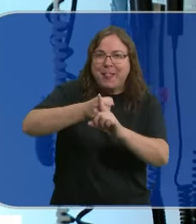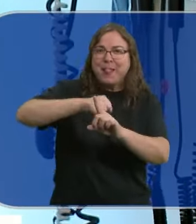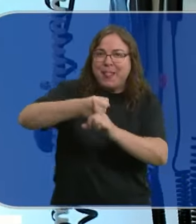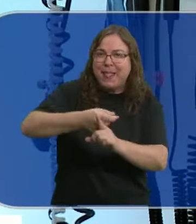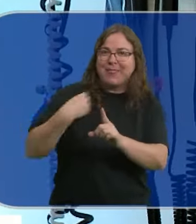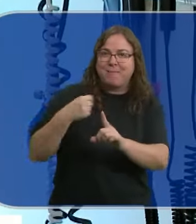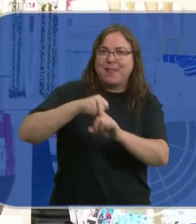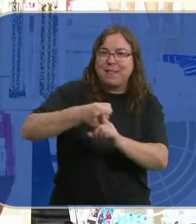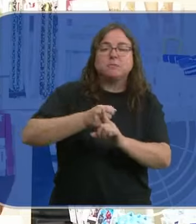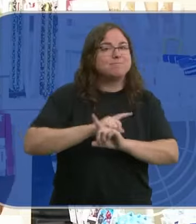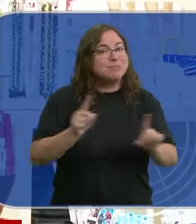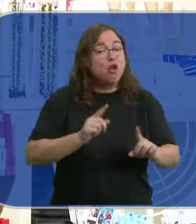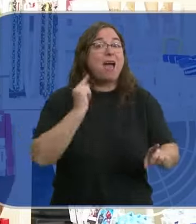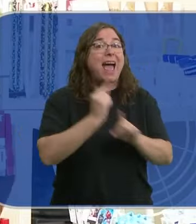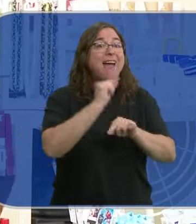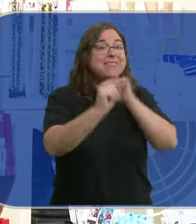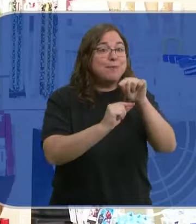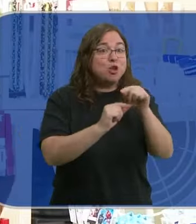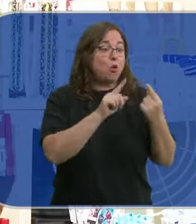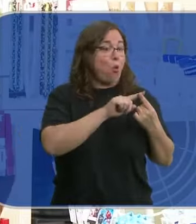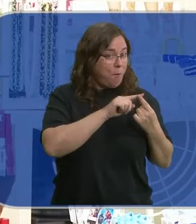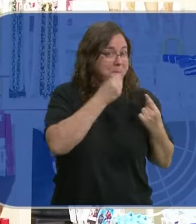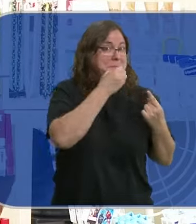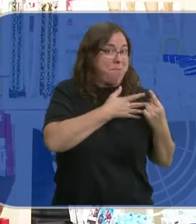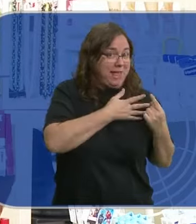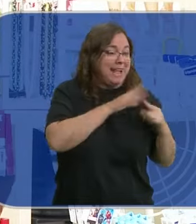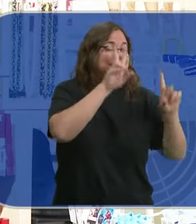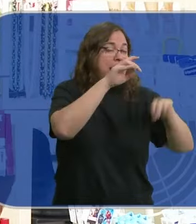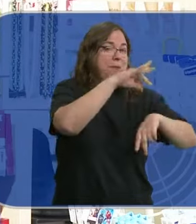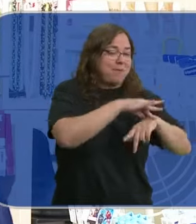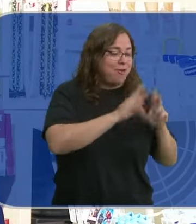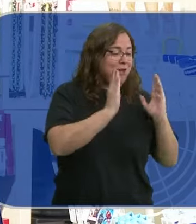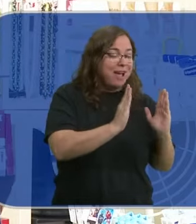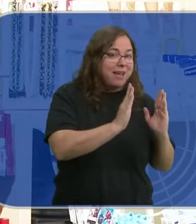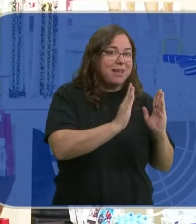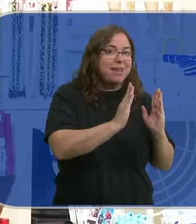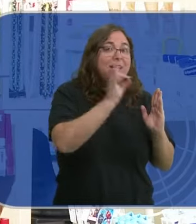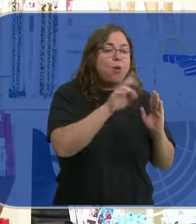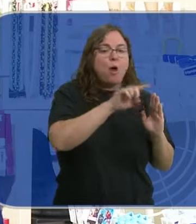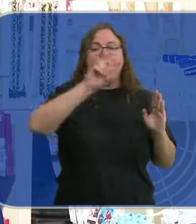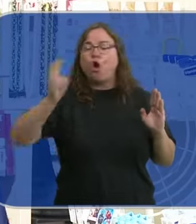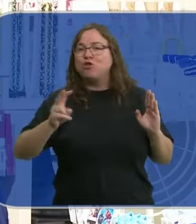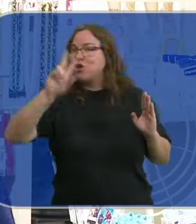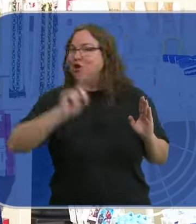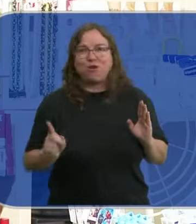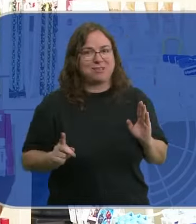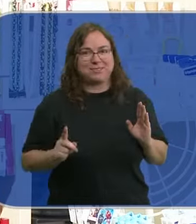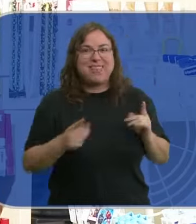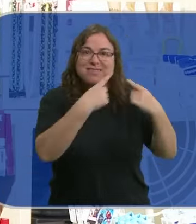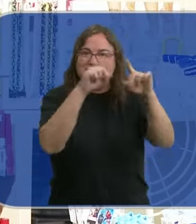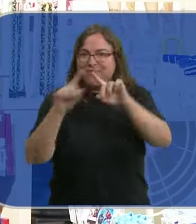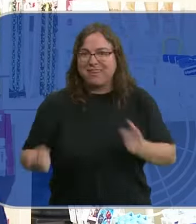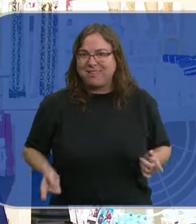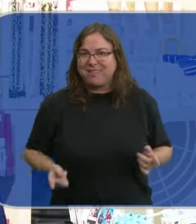al profesional, no lo hagamos. El antibiótico que me ha servido para un proceso no tiene que ser igual de bueno para otro porque puede ser